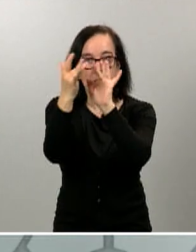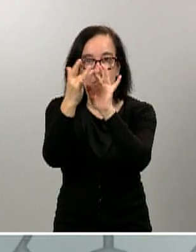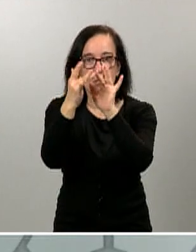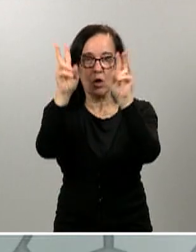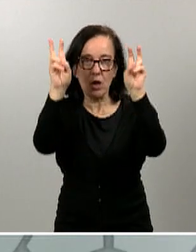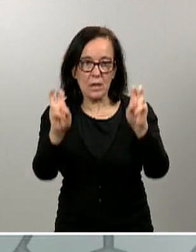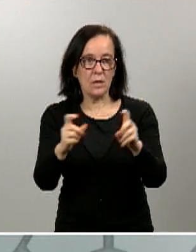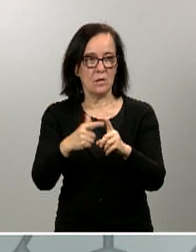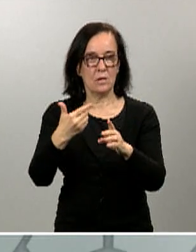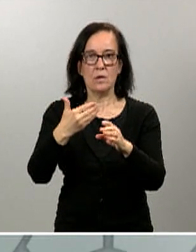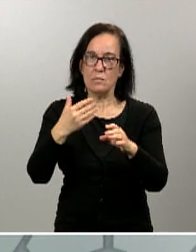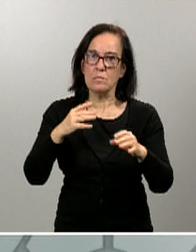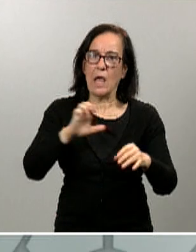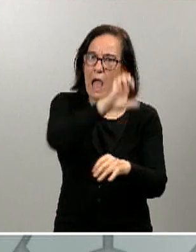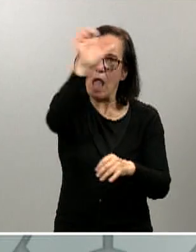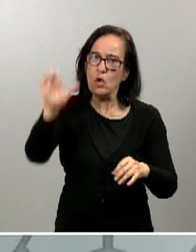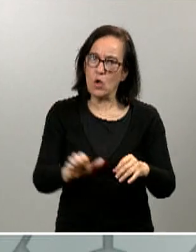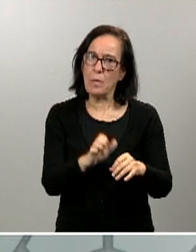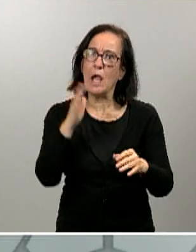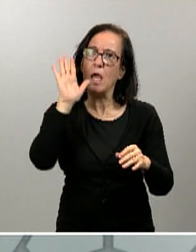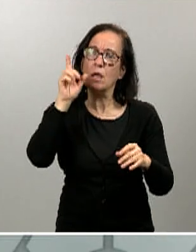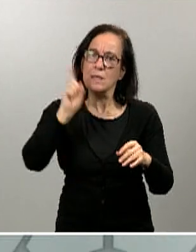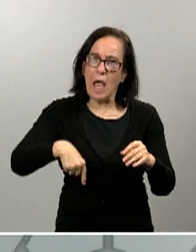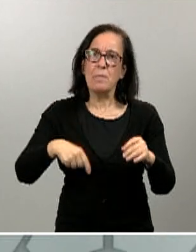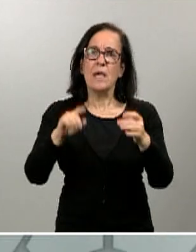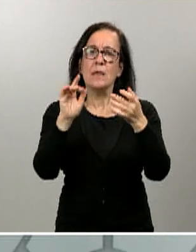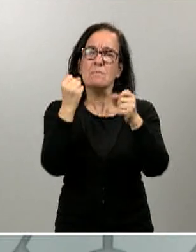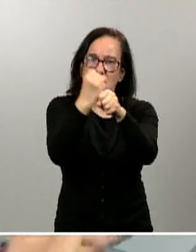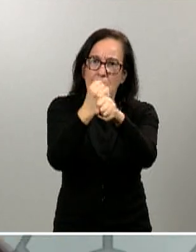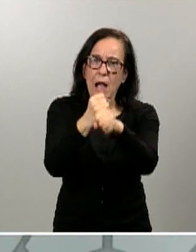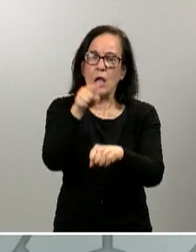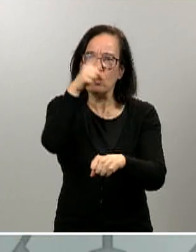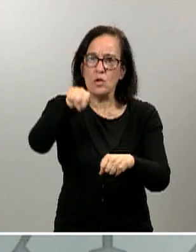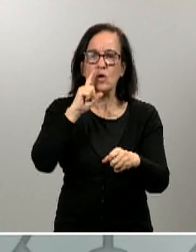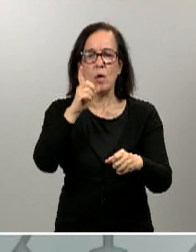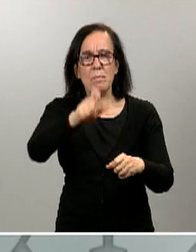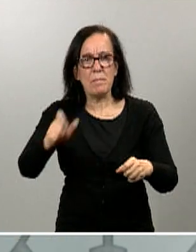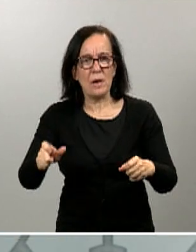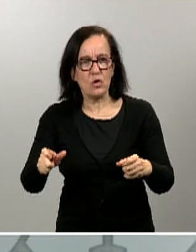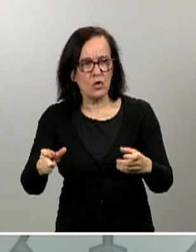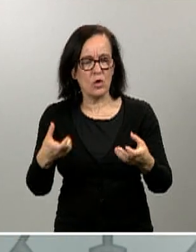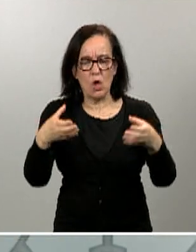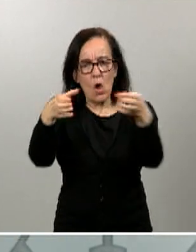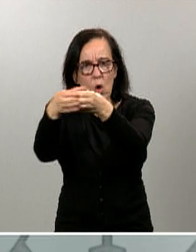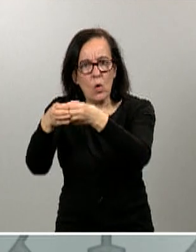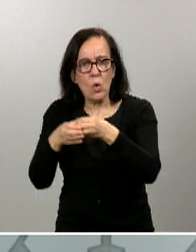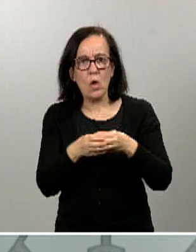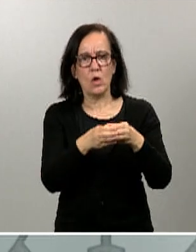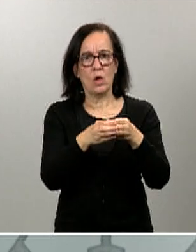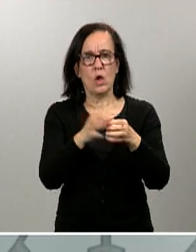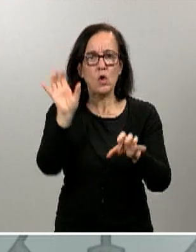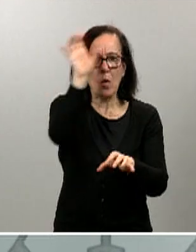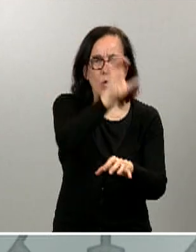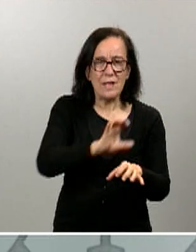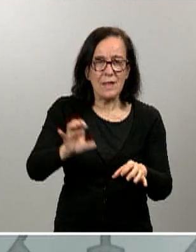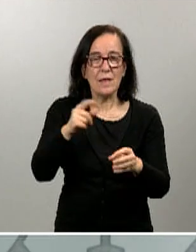de la Unión Europea, hay grupos también de expertos trabajando en ello, con personas en todas las, con grupos en todas las comunidades. Entonces, lo que sí que